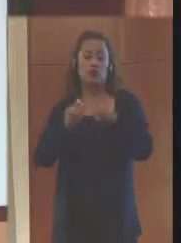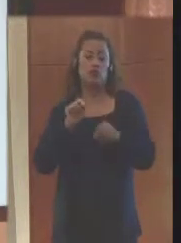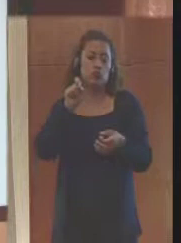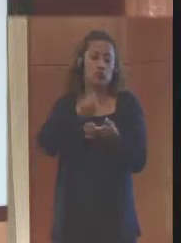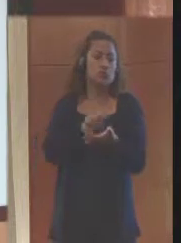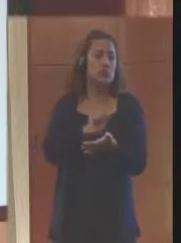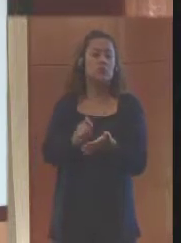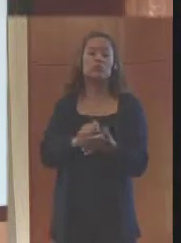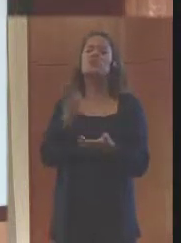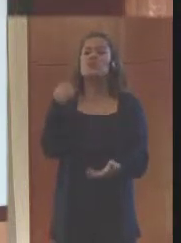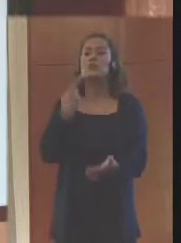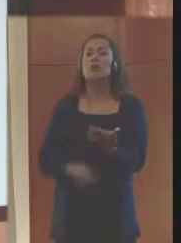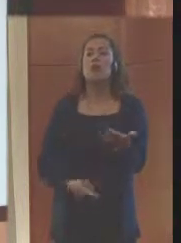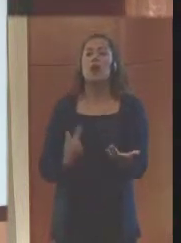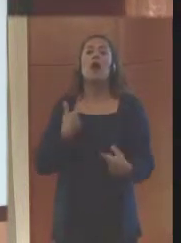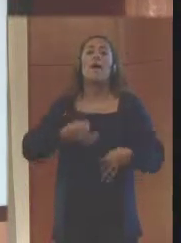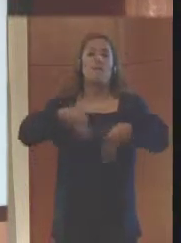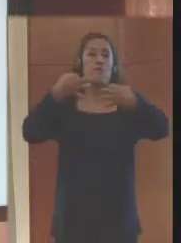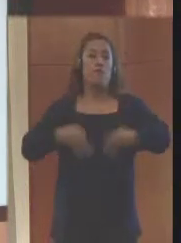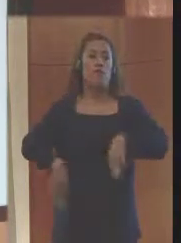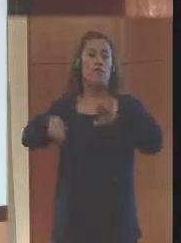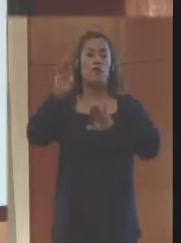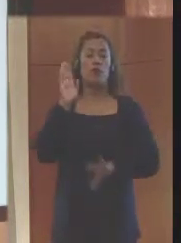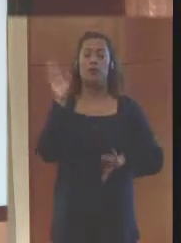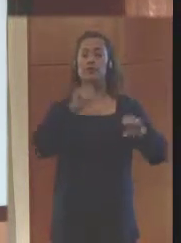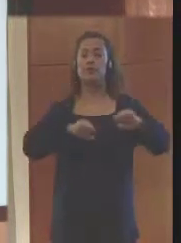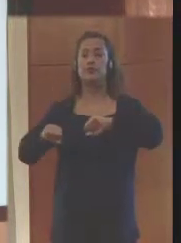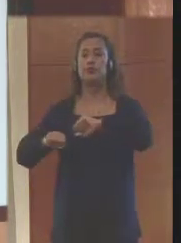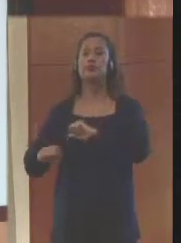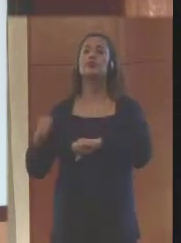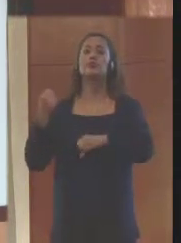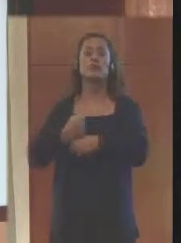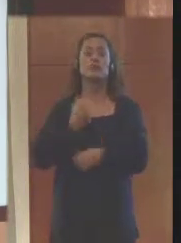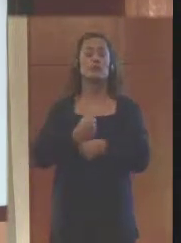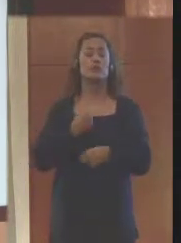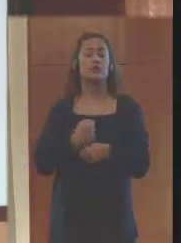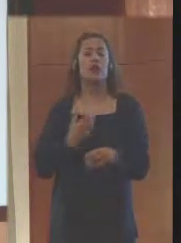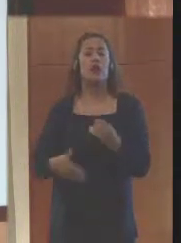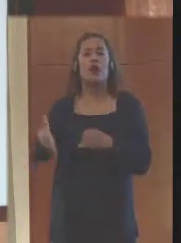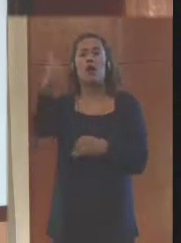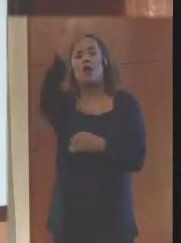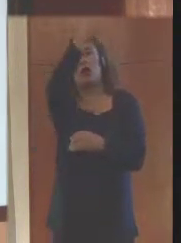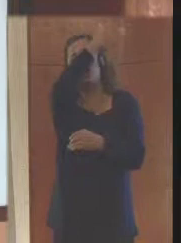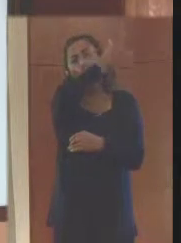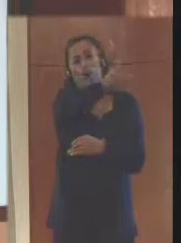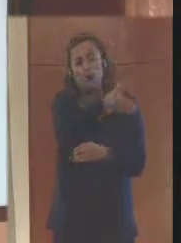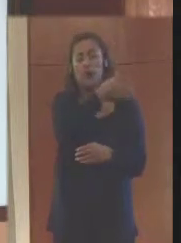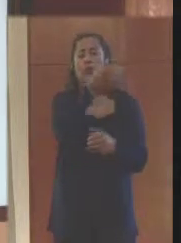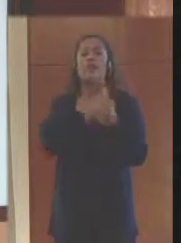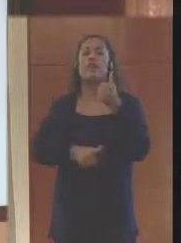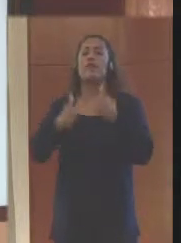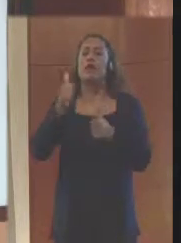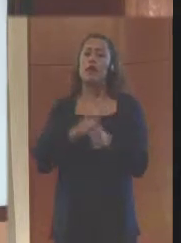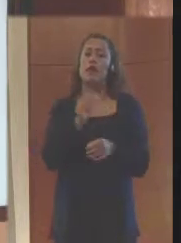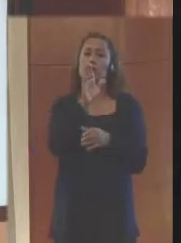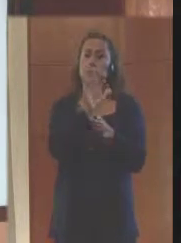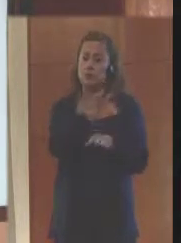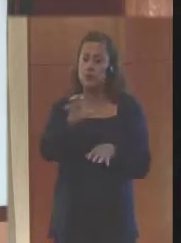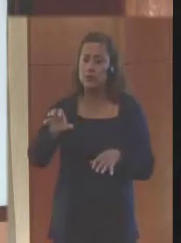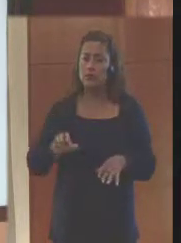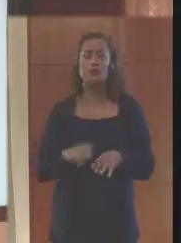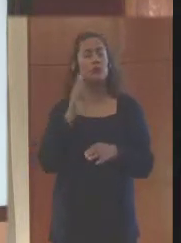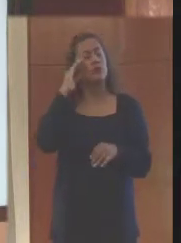antecedentes? La formalización de unas acciones que se habían venido haciendo históricamente desde cada uno de estos sectores.